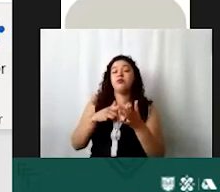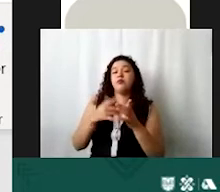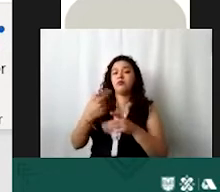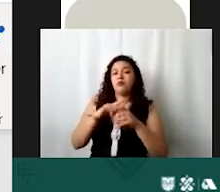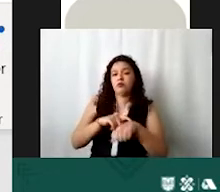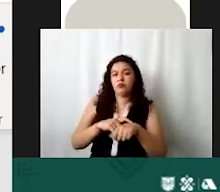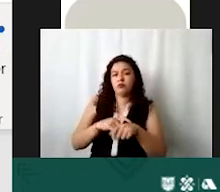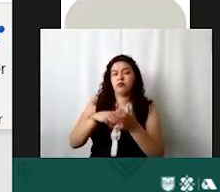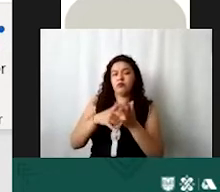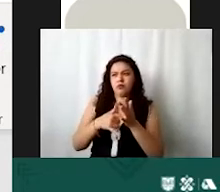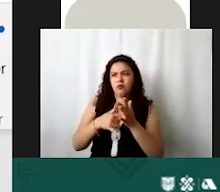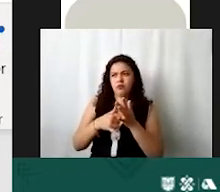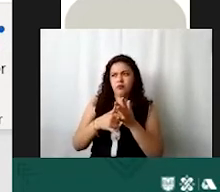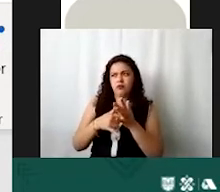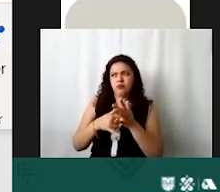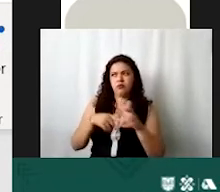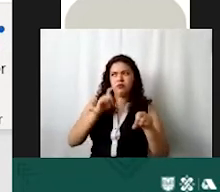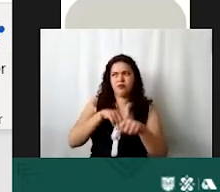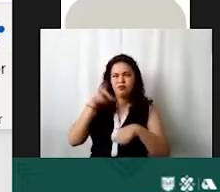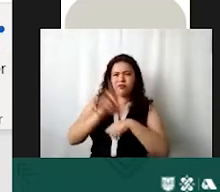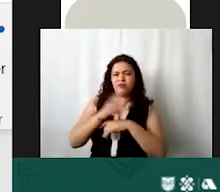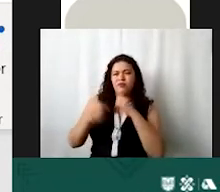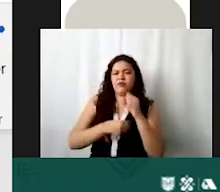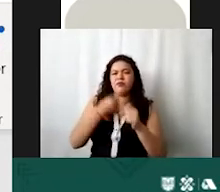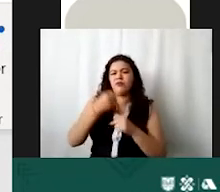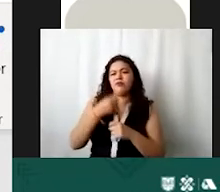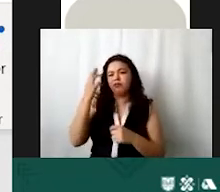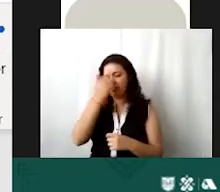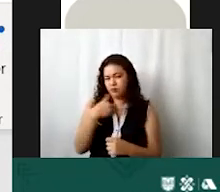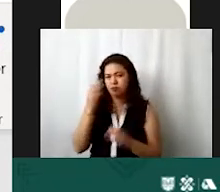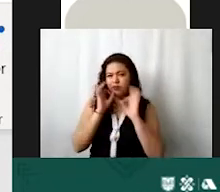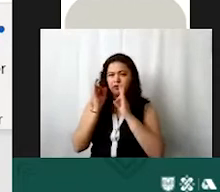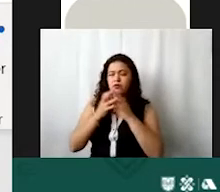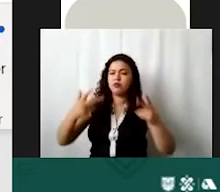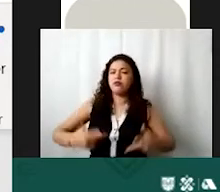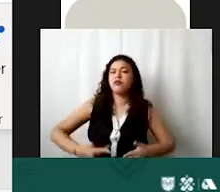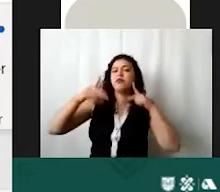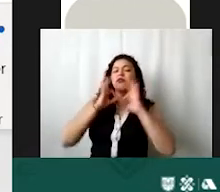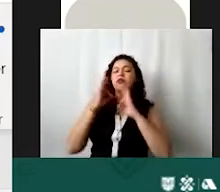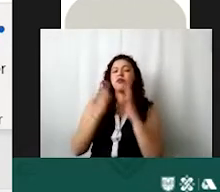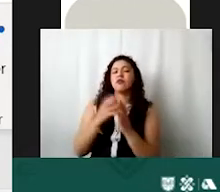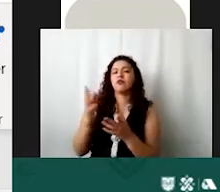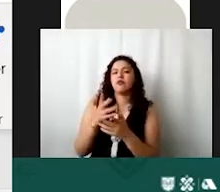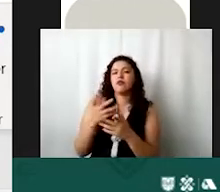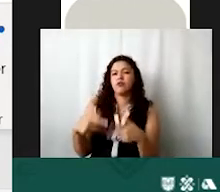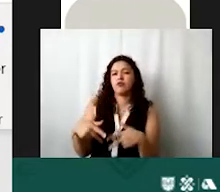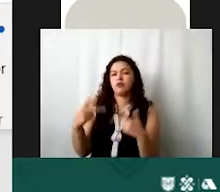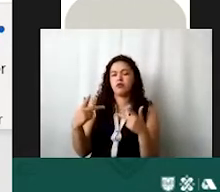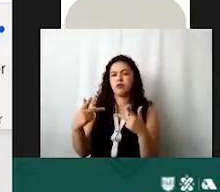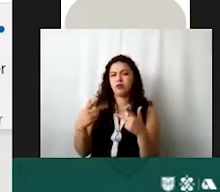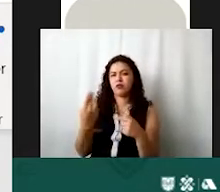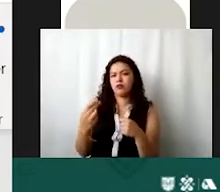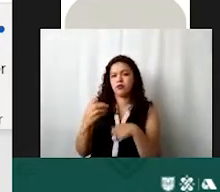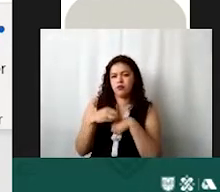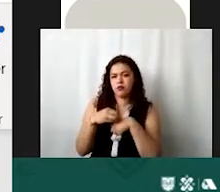y aquí si se fijan se lleva a cabo de manera virtual a través de la plataforma electrónica denominada tal